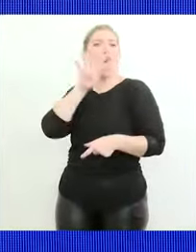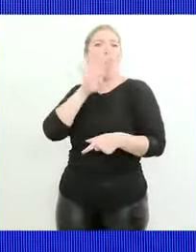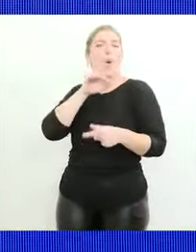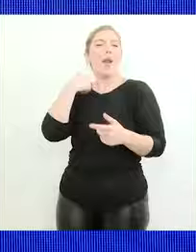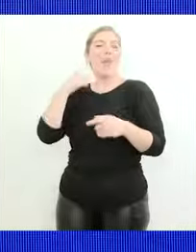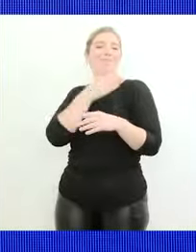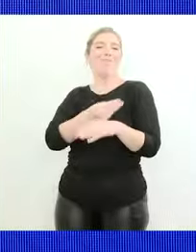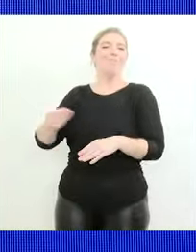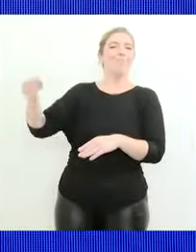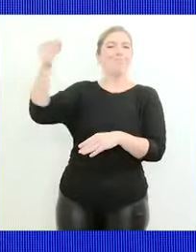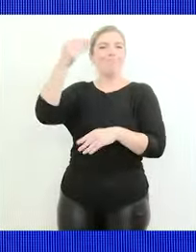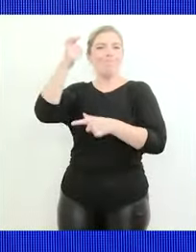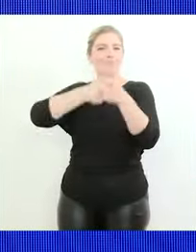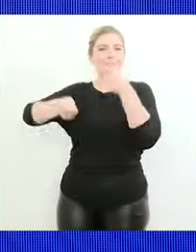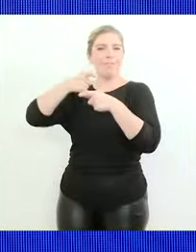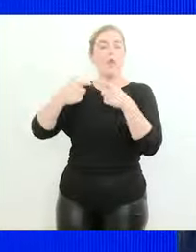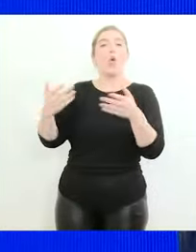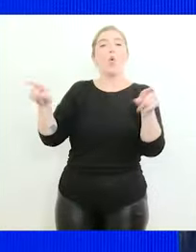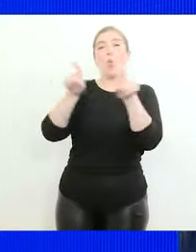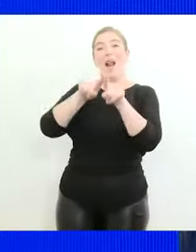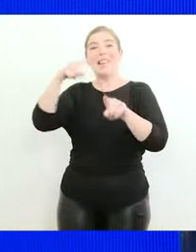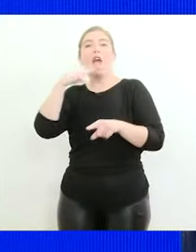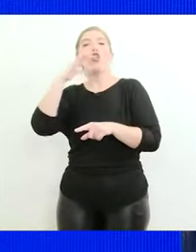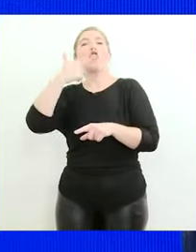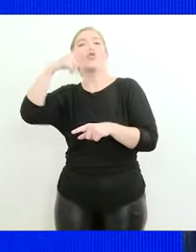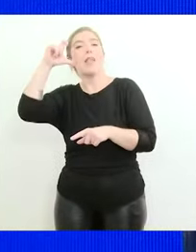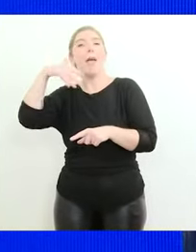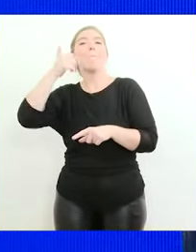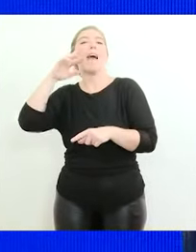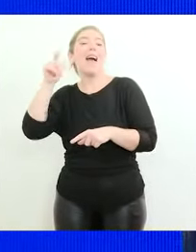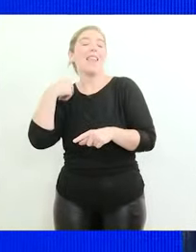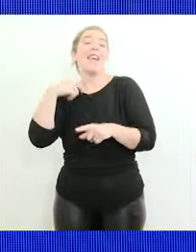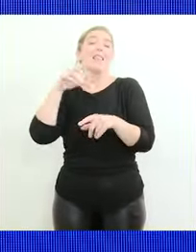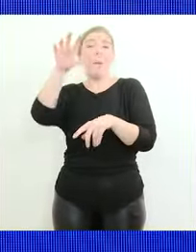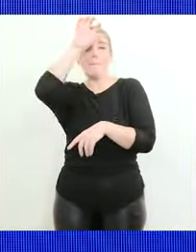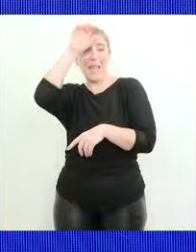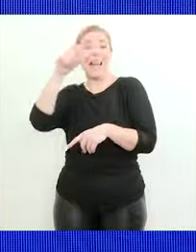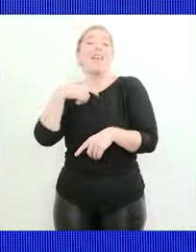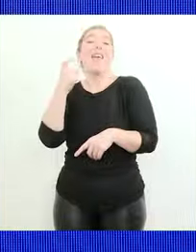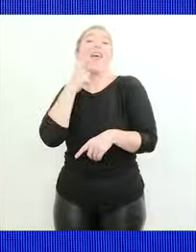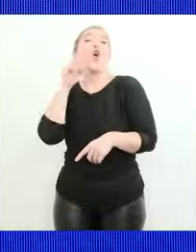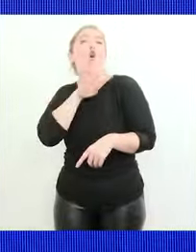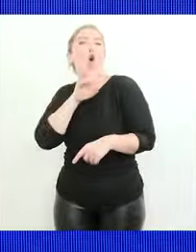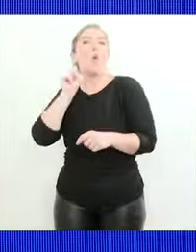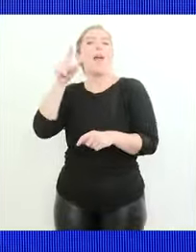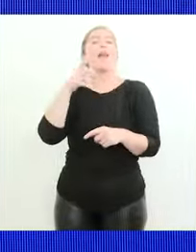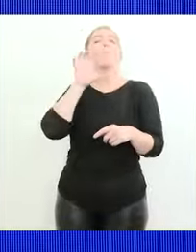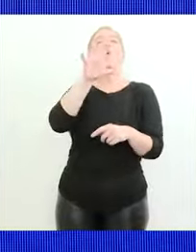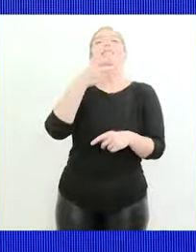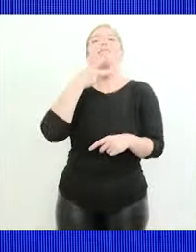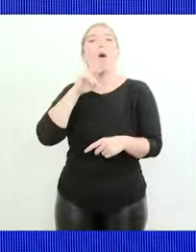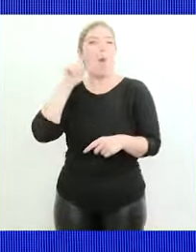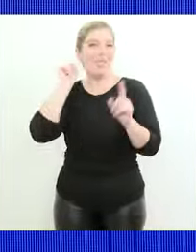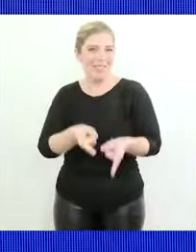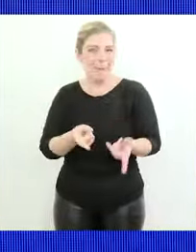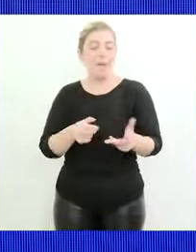que es una mina de cobre de la misma dimensión en la provincia de San Juan ahora efectivamente tal como